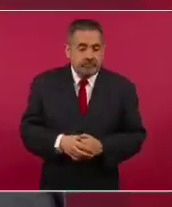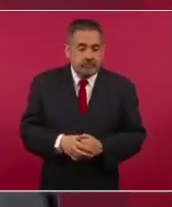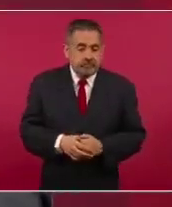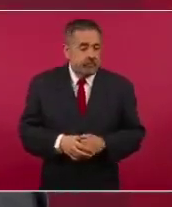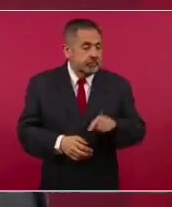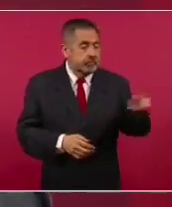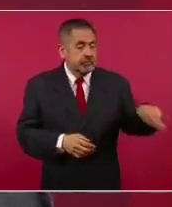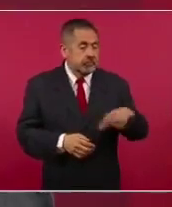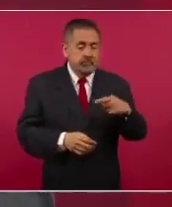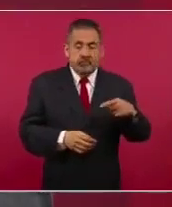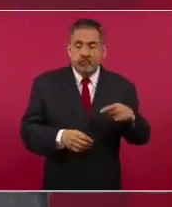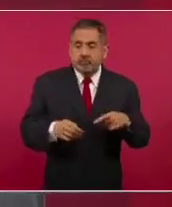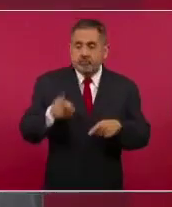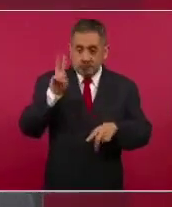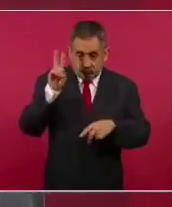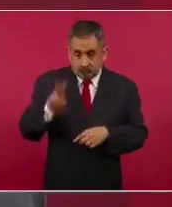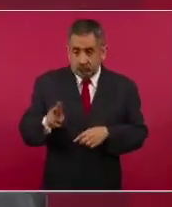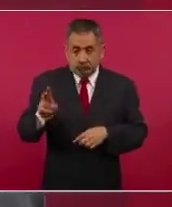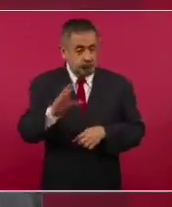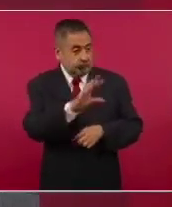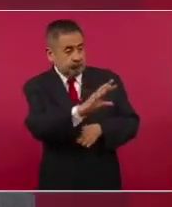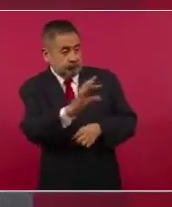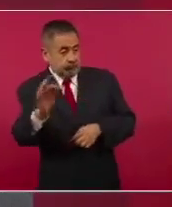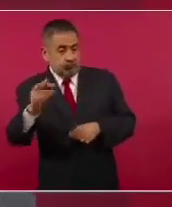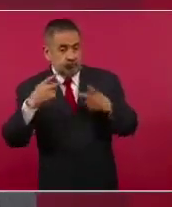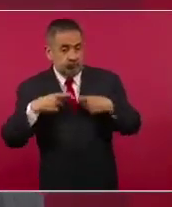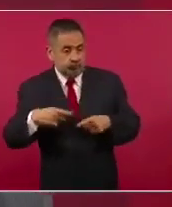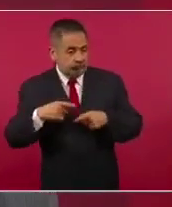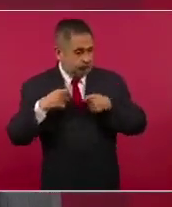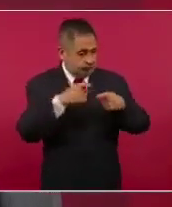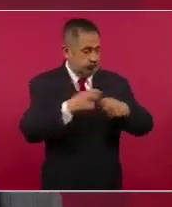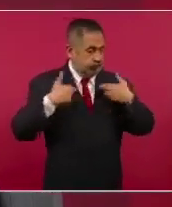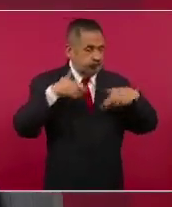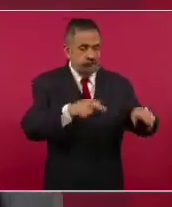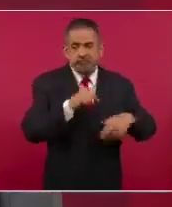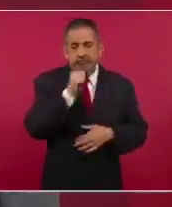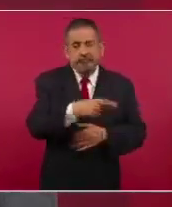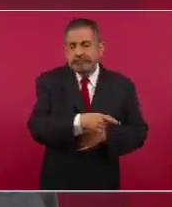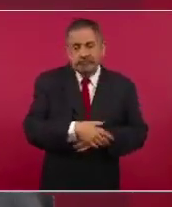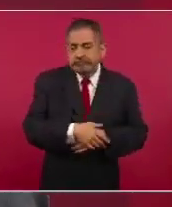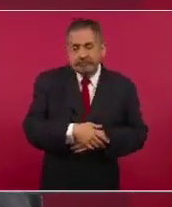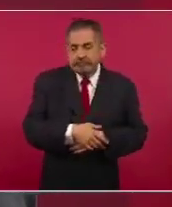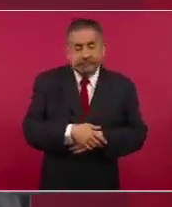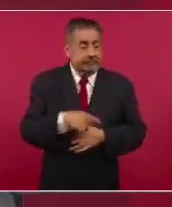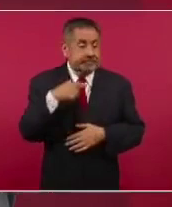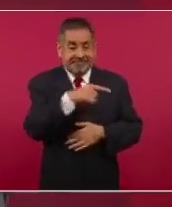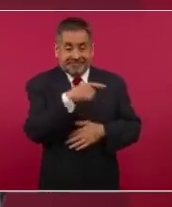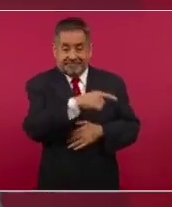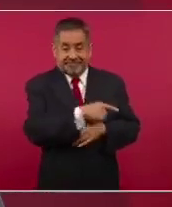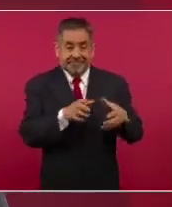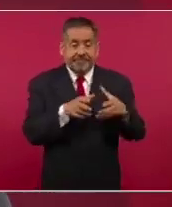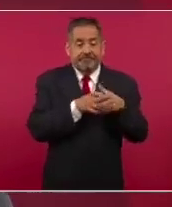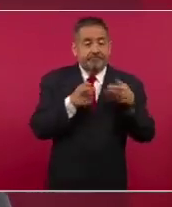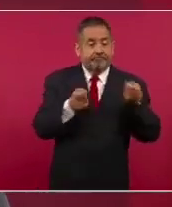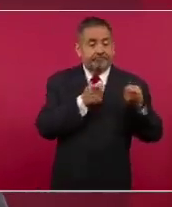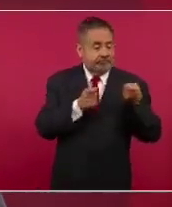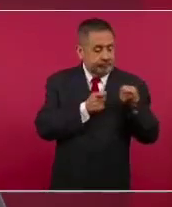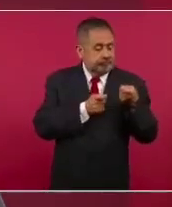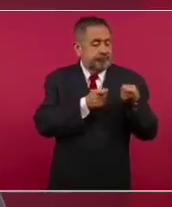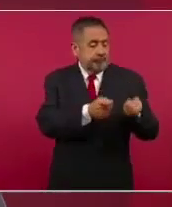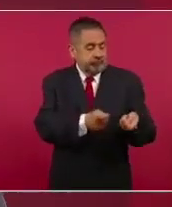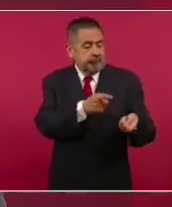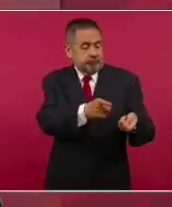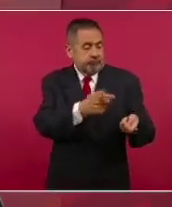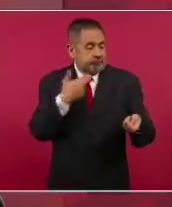representantes populares, son representantes de la cúpula del poder económico y del